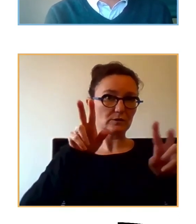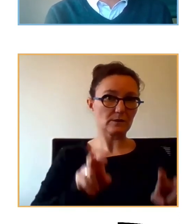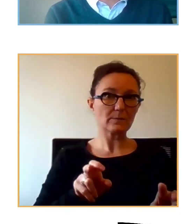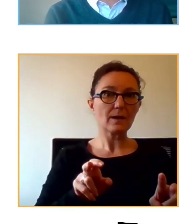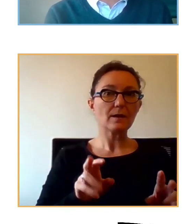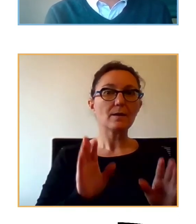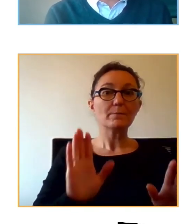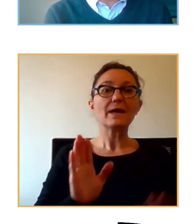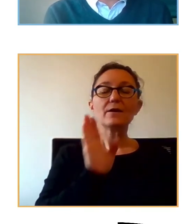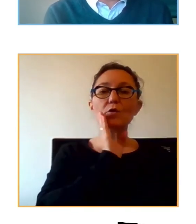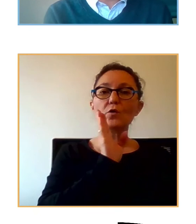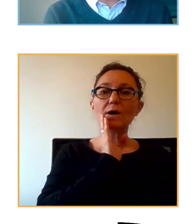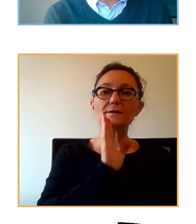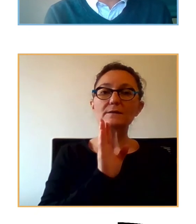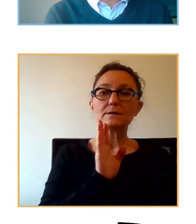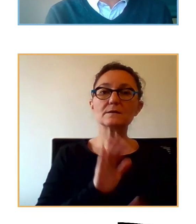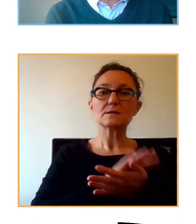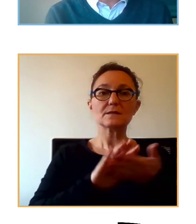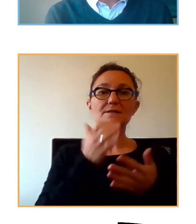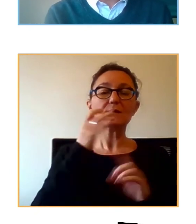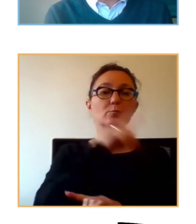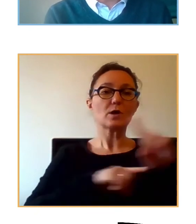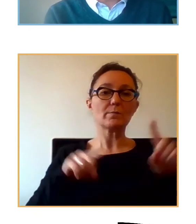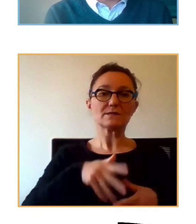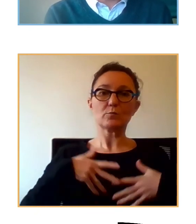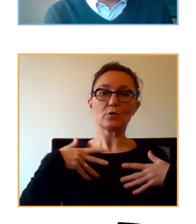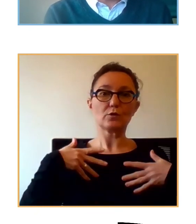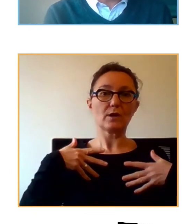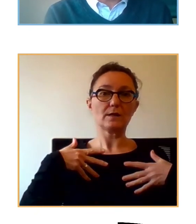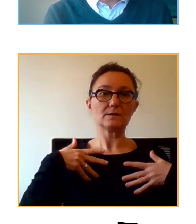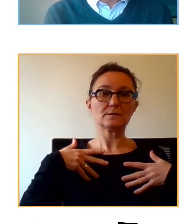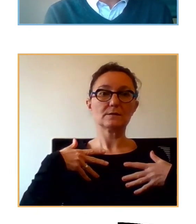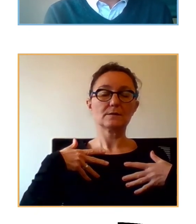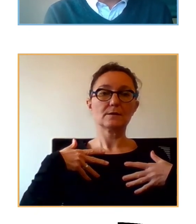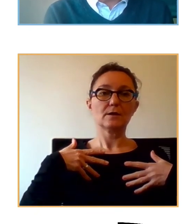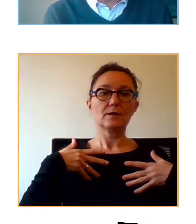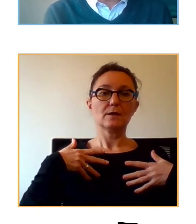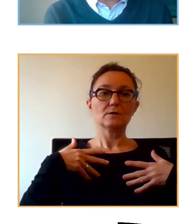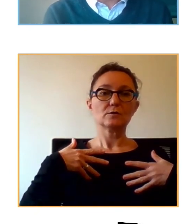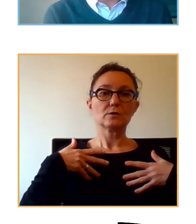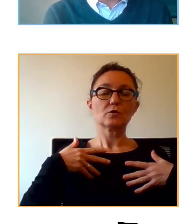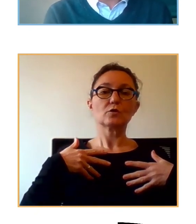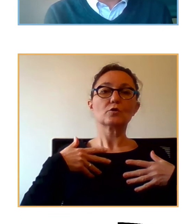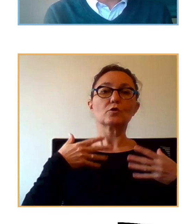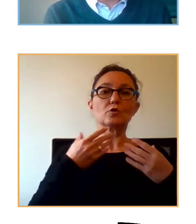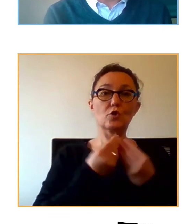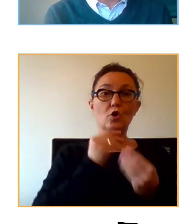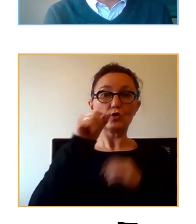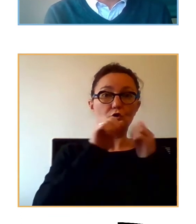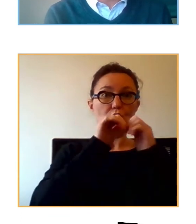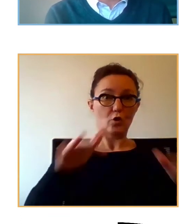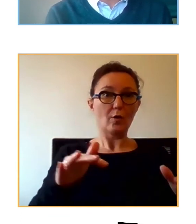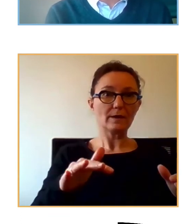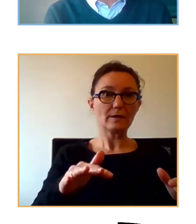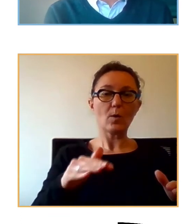anteriormente, que si ya los problemas emocionales son los que tienen mayor carga, con el COVID, los datos han disparado. Tenemos ahora mismo un